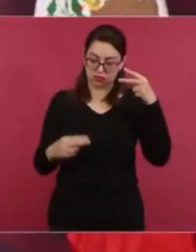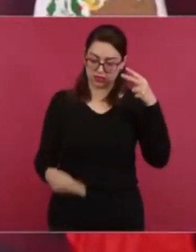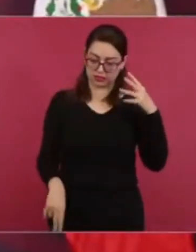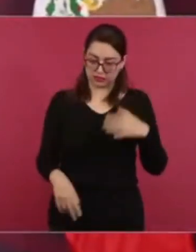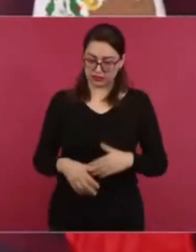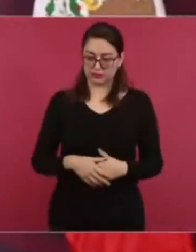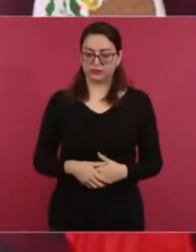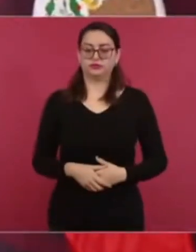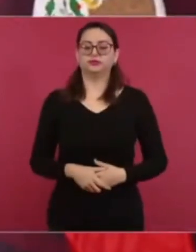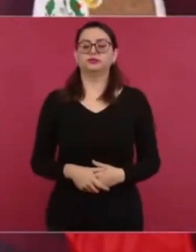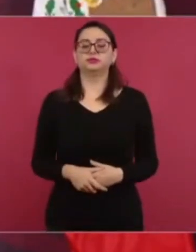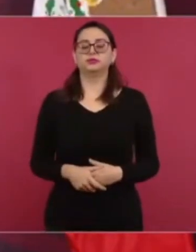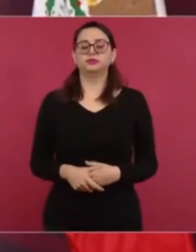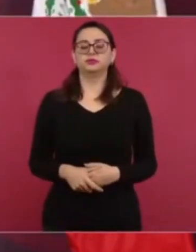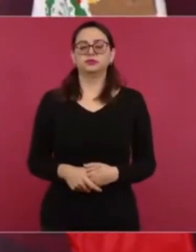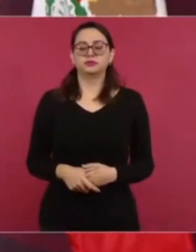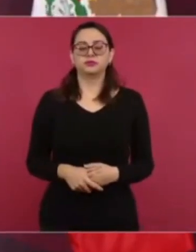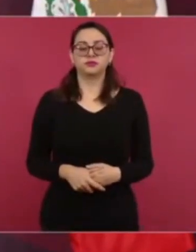hay una lista